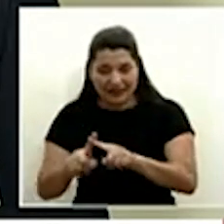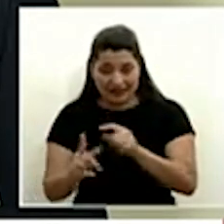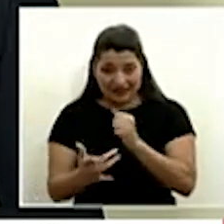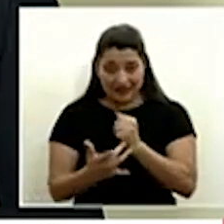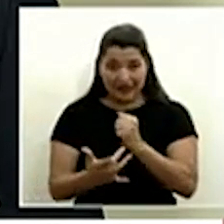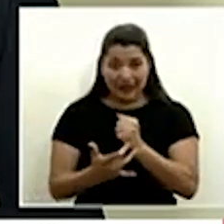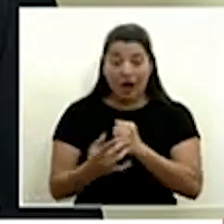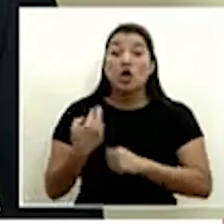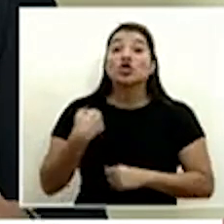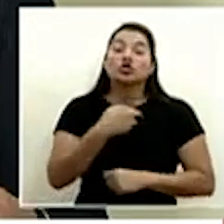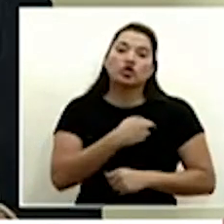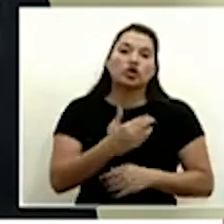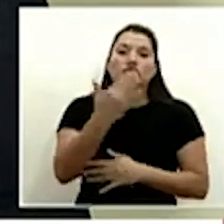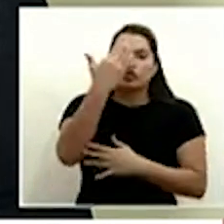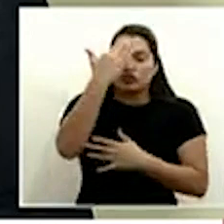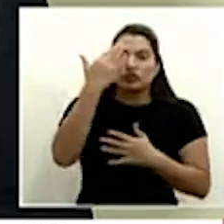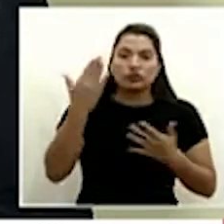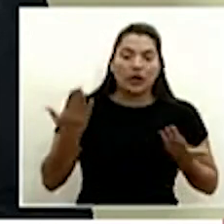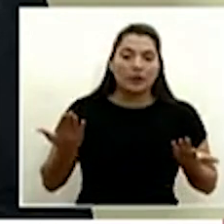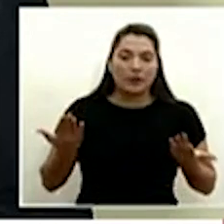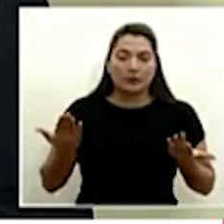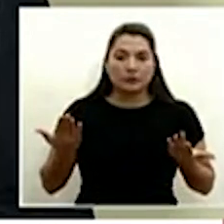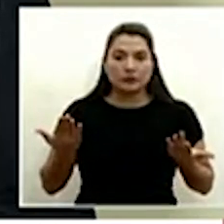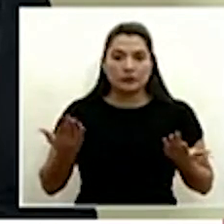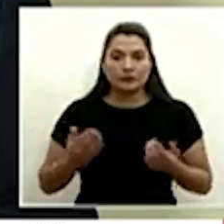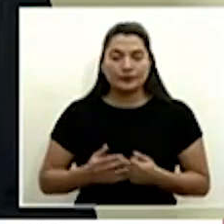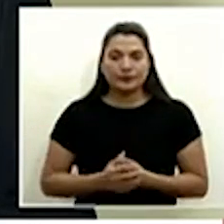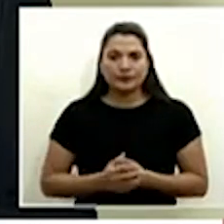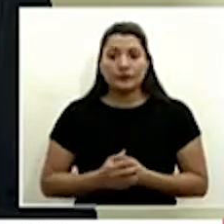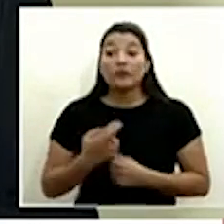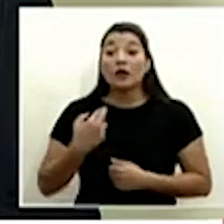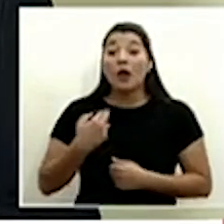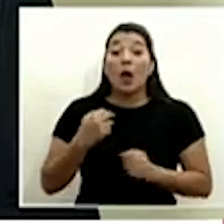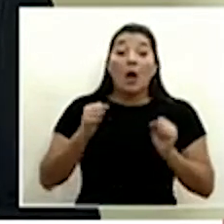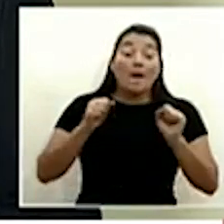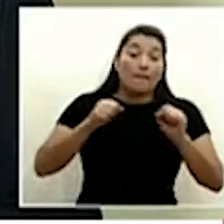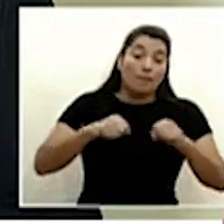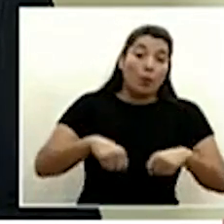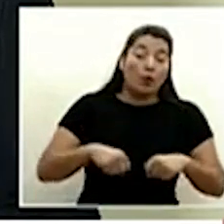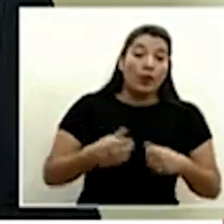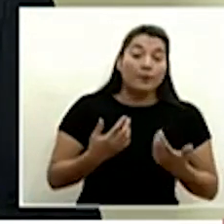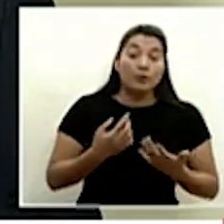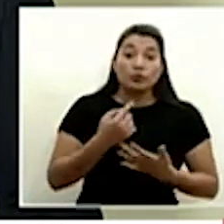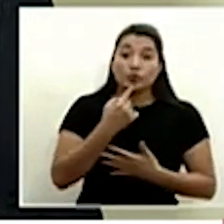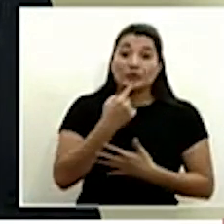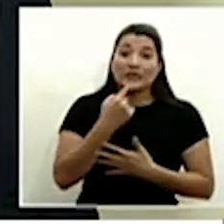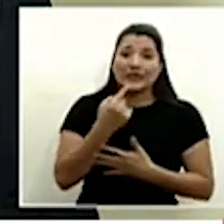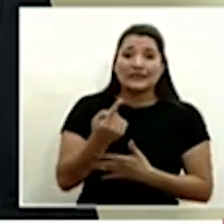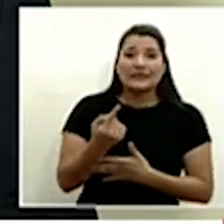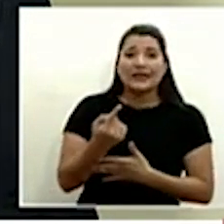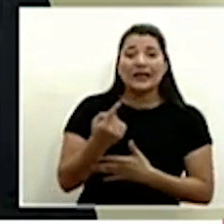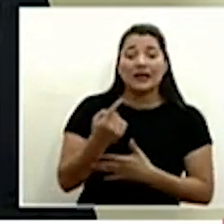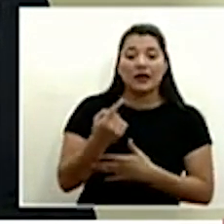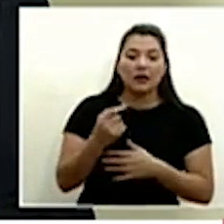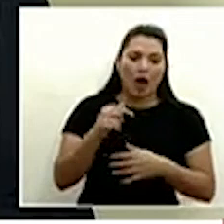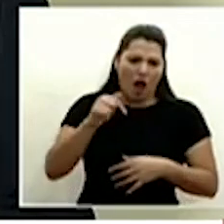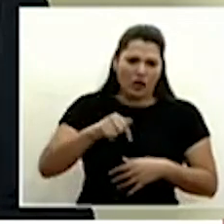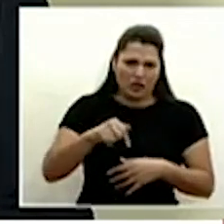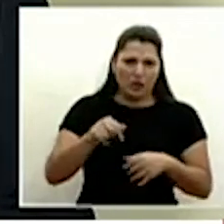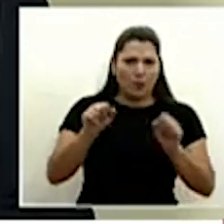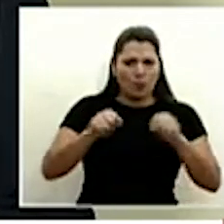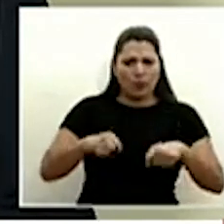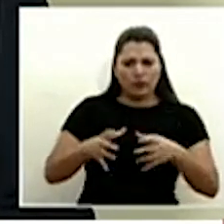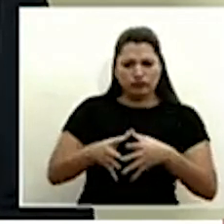que también eventualmente decimos que puede haber un incremento de casos en UCI y también a nivel de